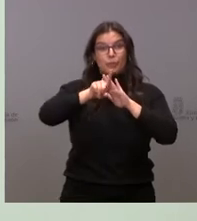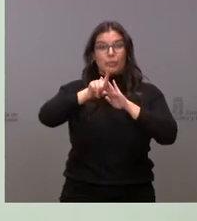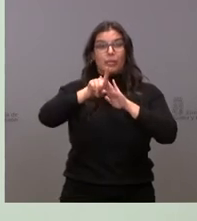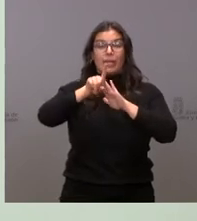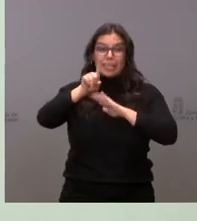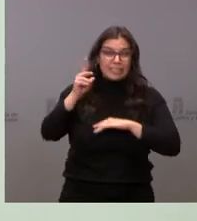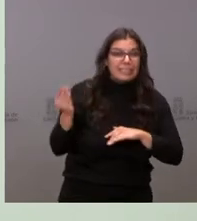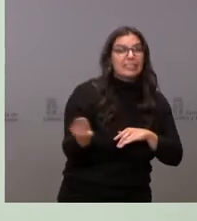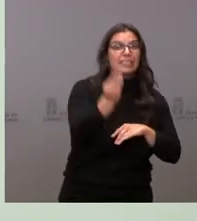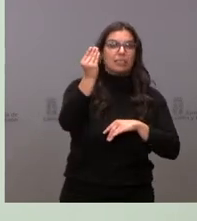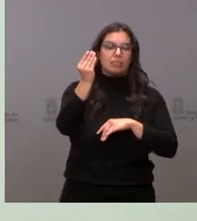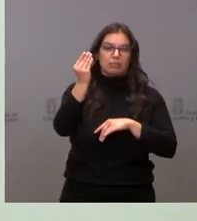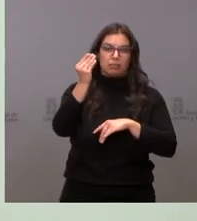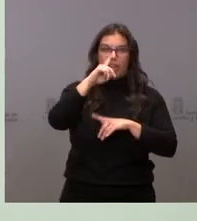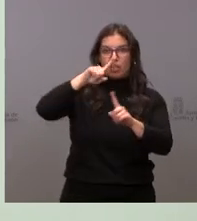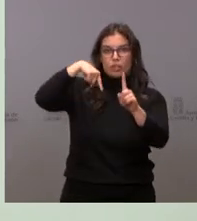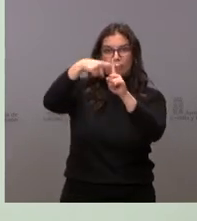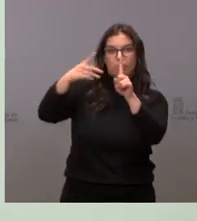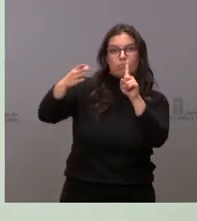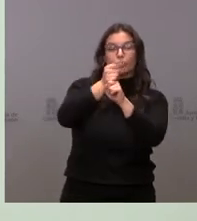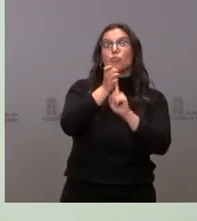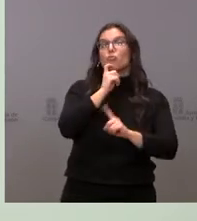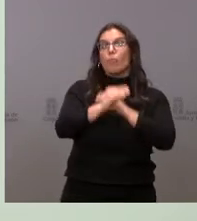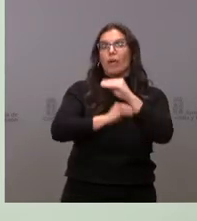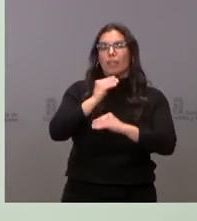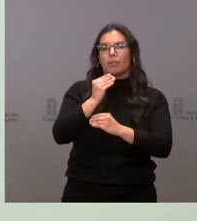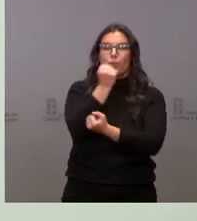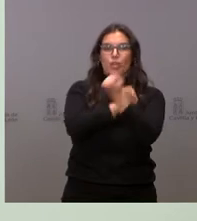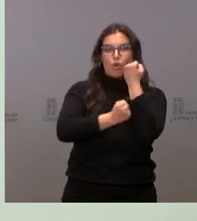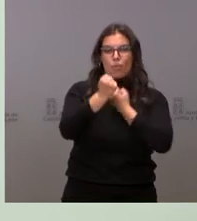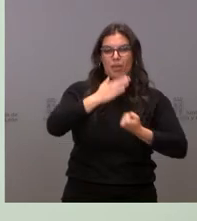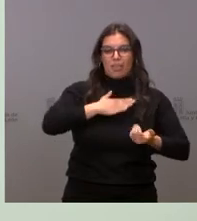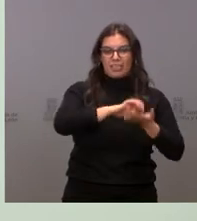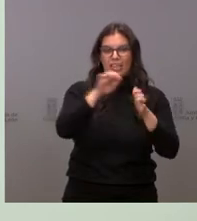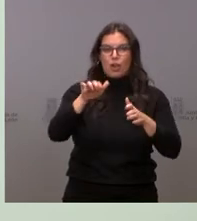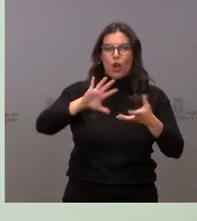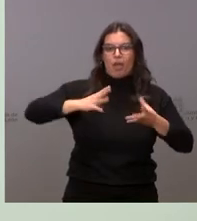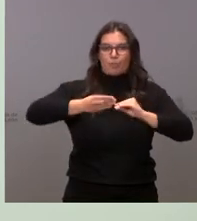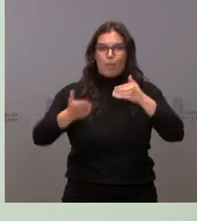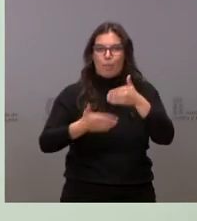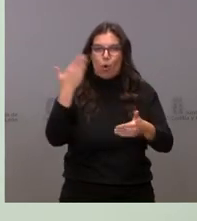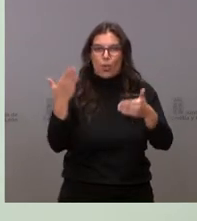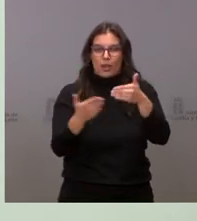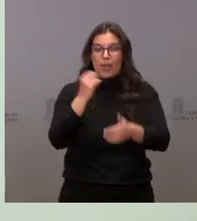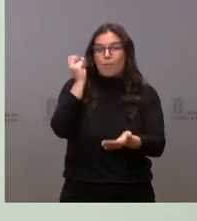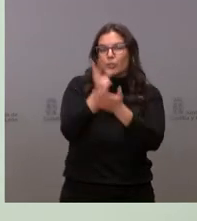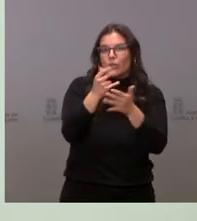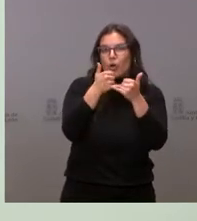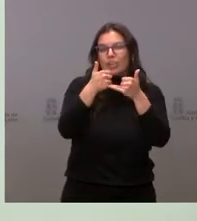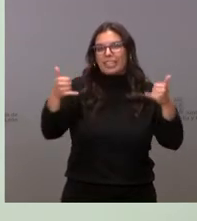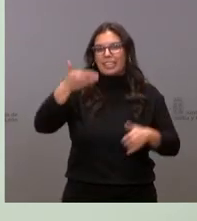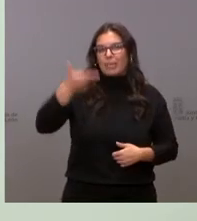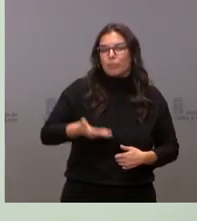recuperación el año que viene con la modernización de la economía de Castilla y León apostando por ejes tan importantes como la